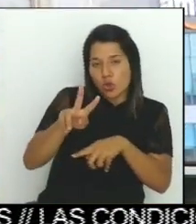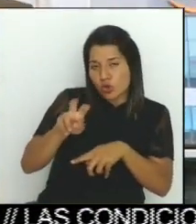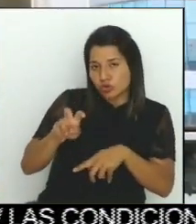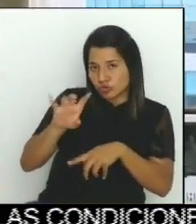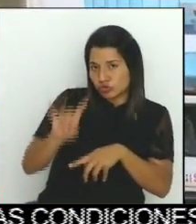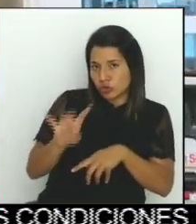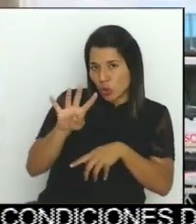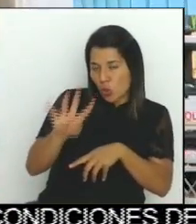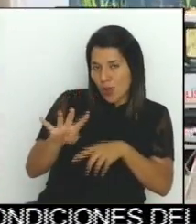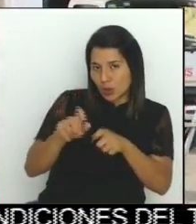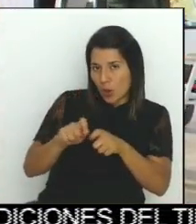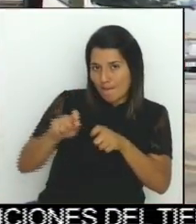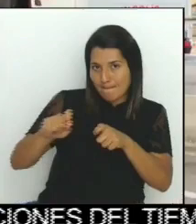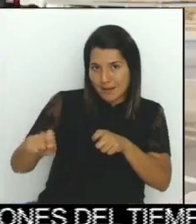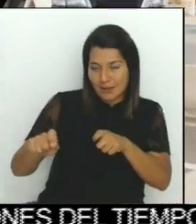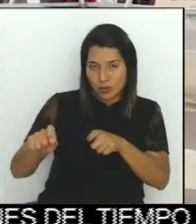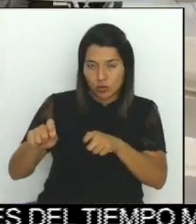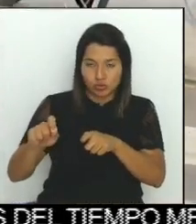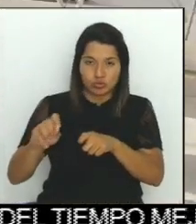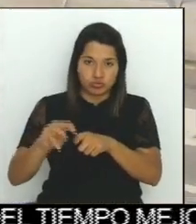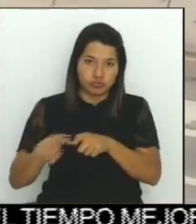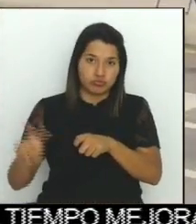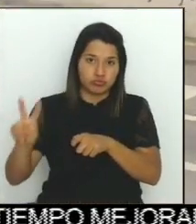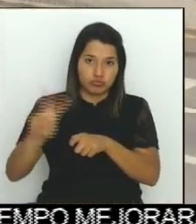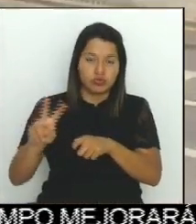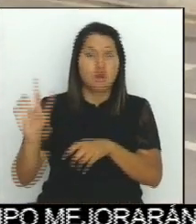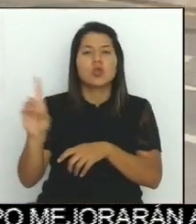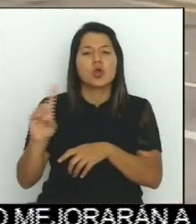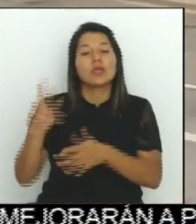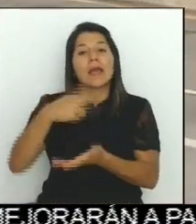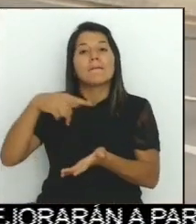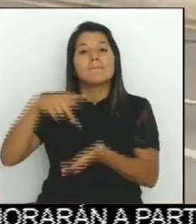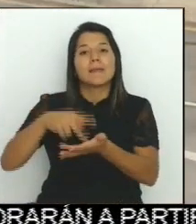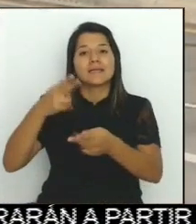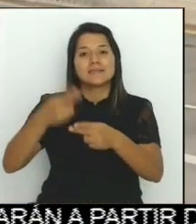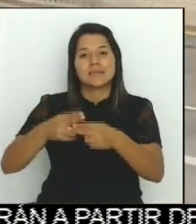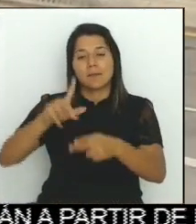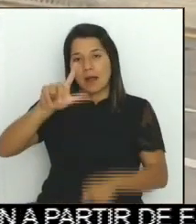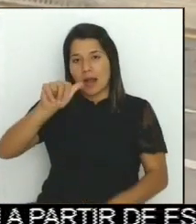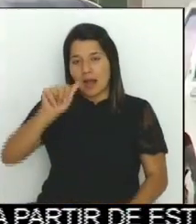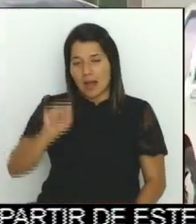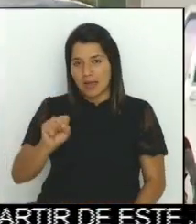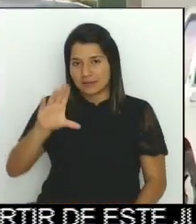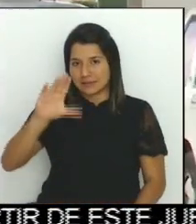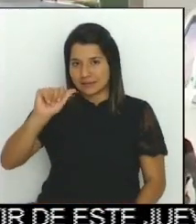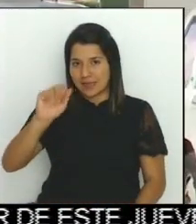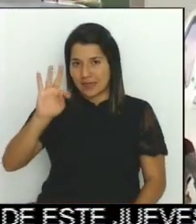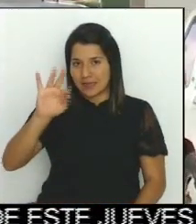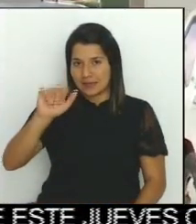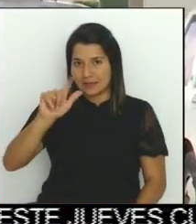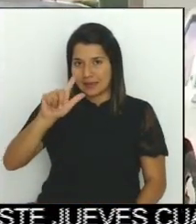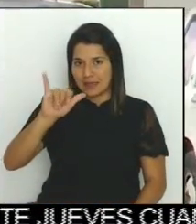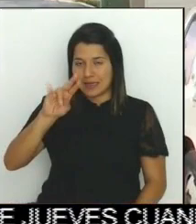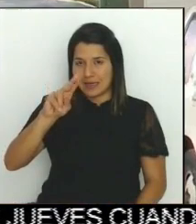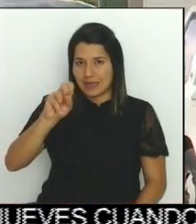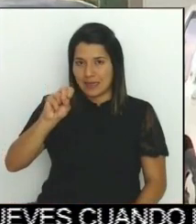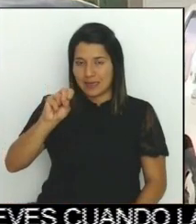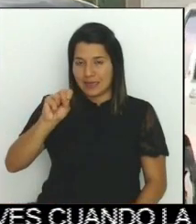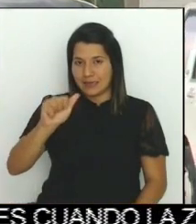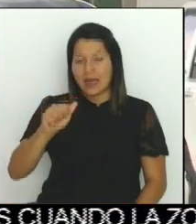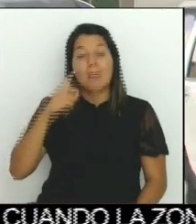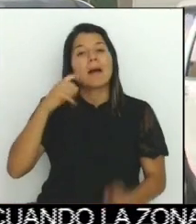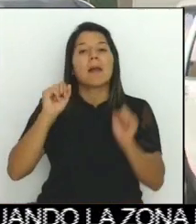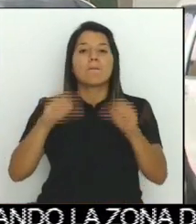cuadrados en el Parque Las Catalinas para continuar avanzando en la pantalla de pilotes para el montaje de la